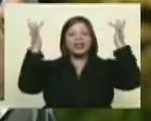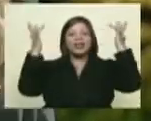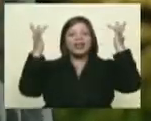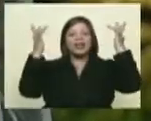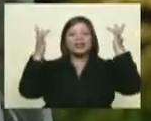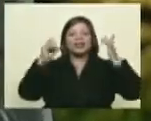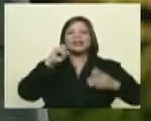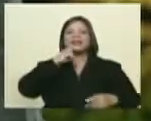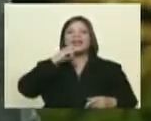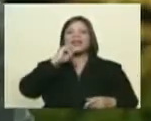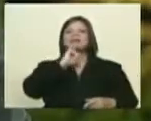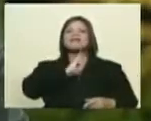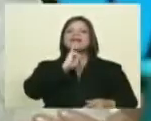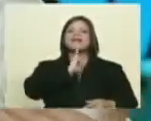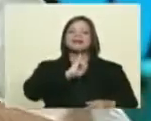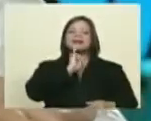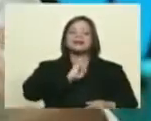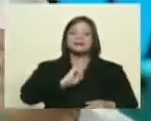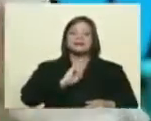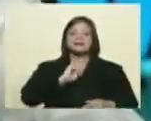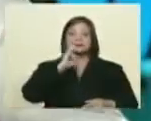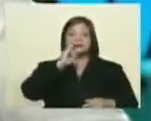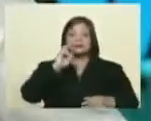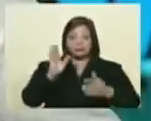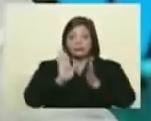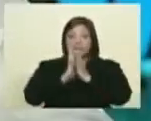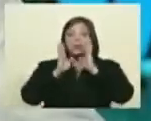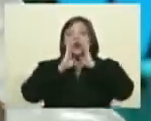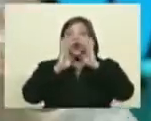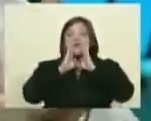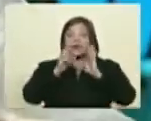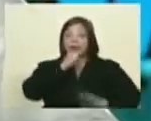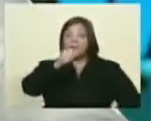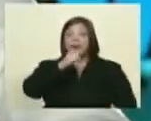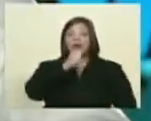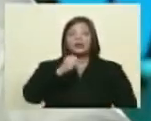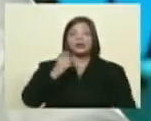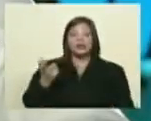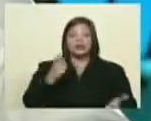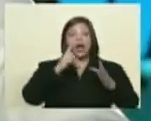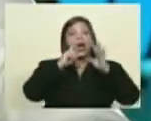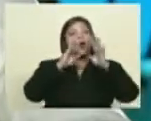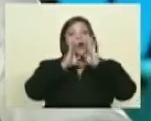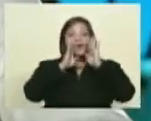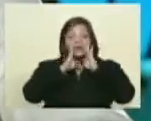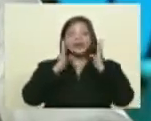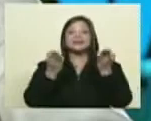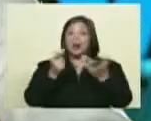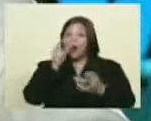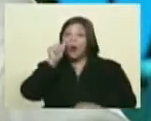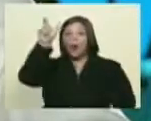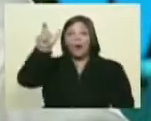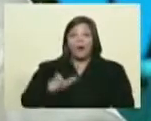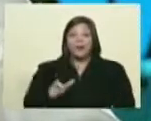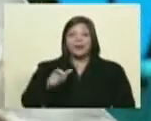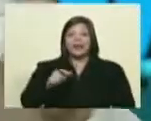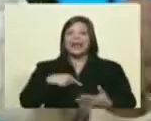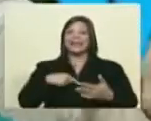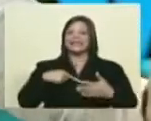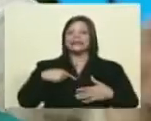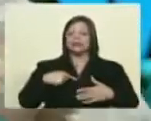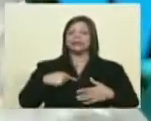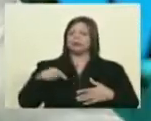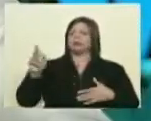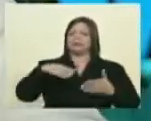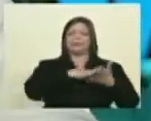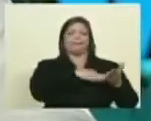de Israel para los que no lo saben. Porque el propio periodista me lo confiesa. Esa es otra de las múltiples confesiones que se encuentran en el libro. Él quería maquillar esa información